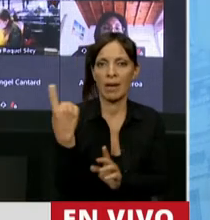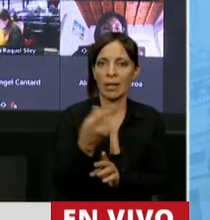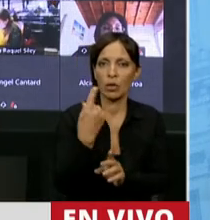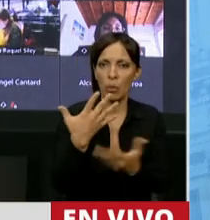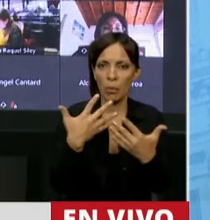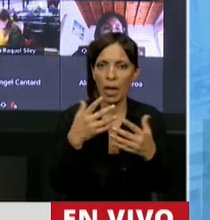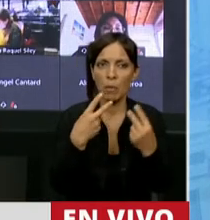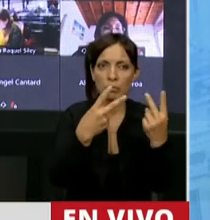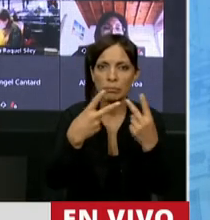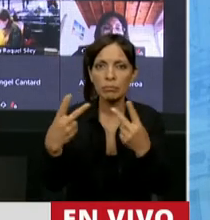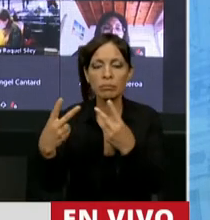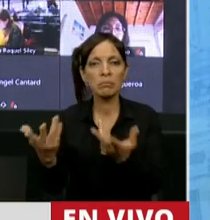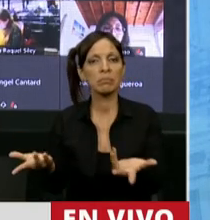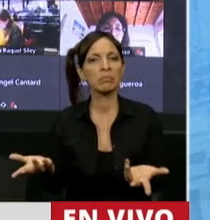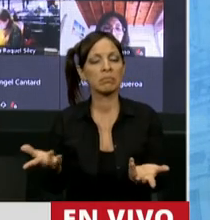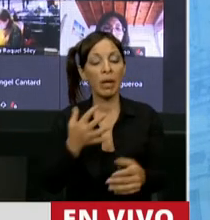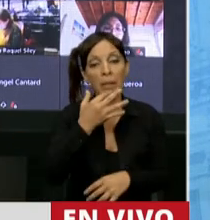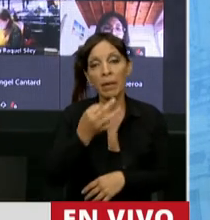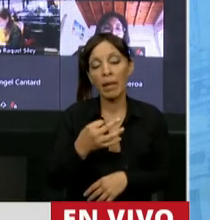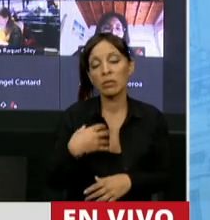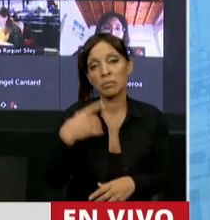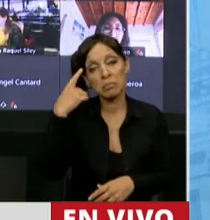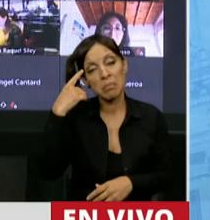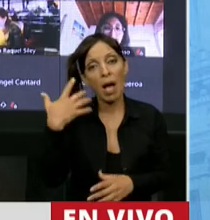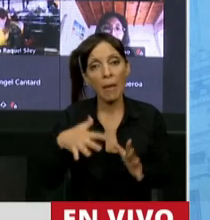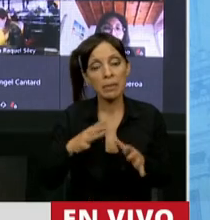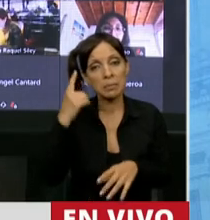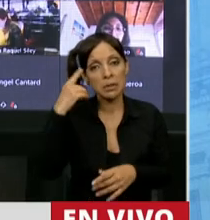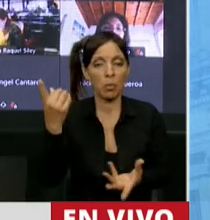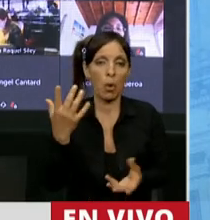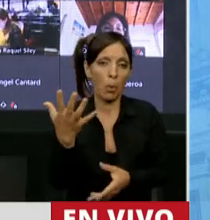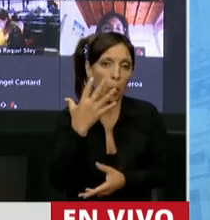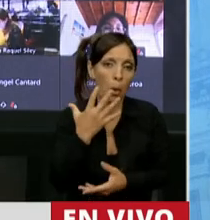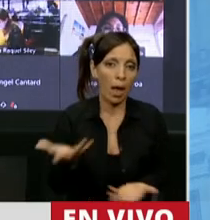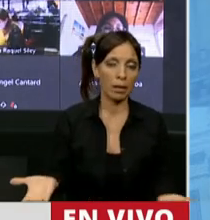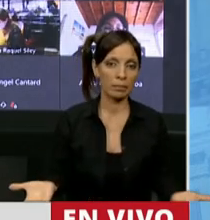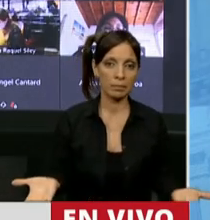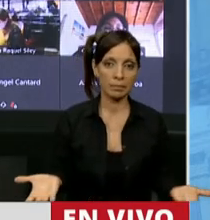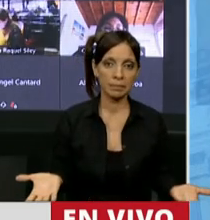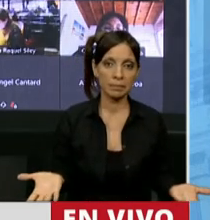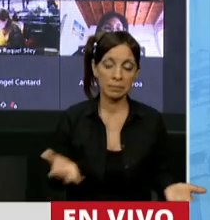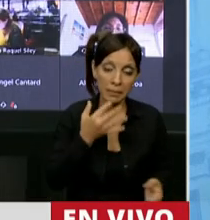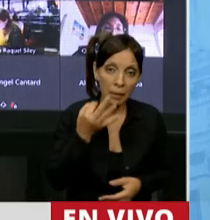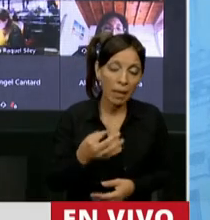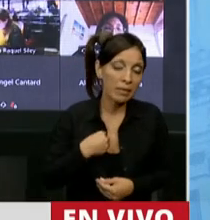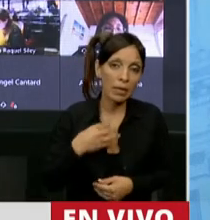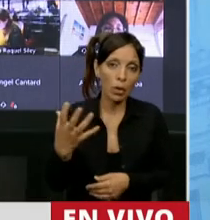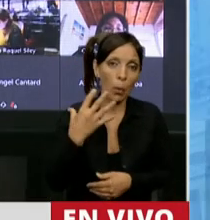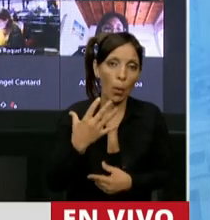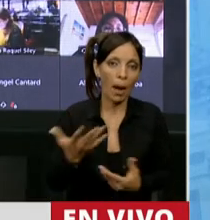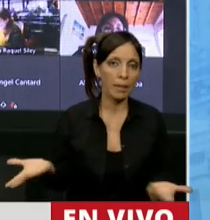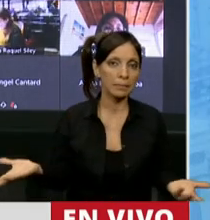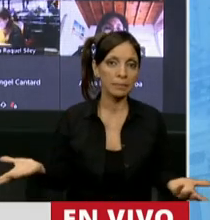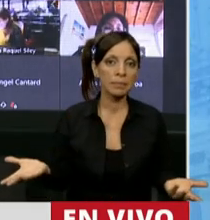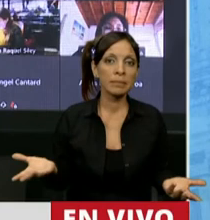es que muchas veces uno piensa que le están tomando el pelo, que le están cargando realmente. Y sobre